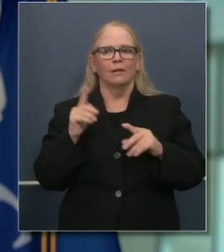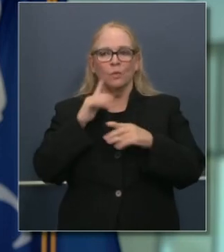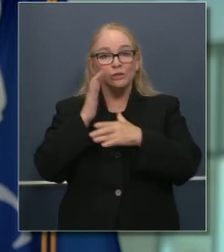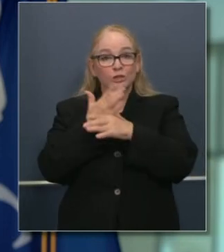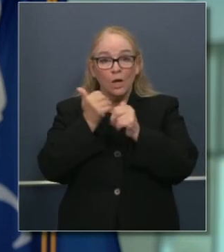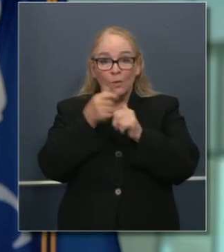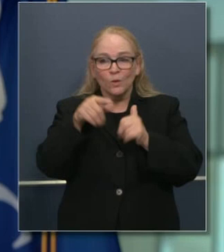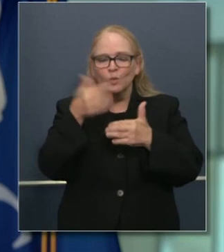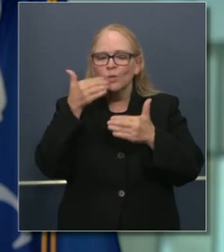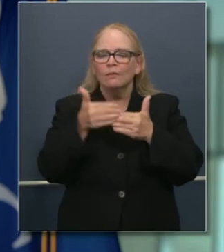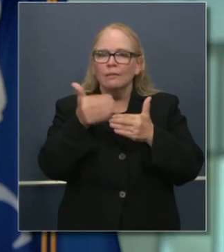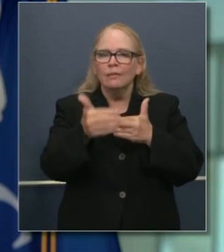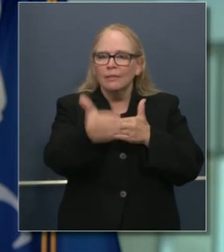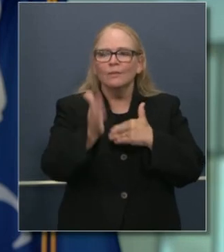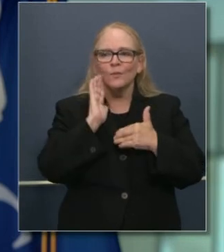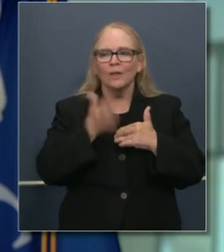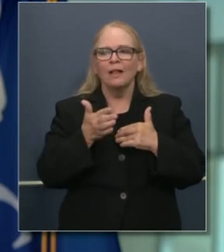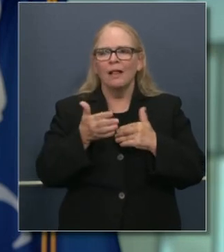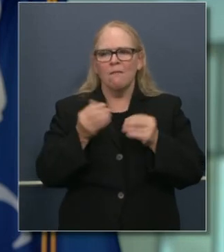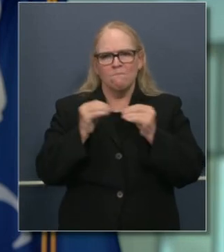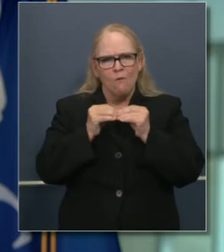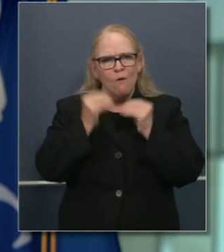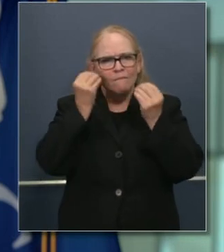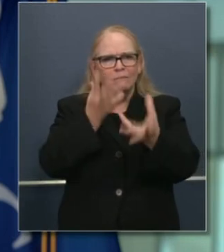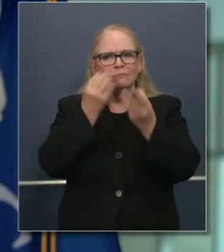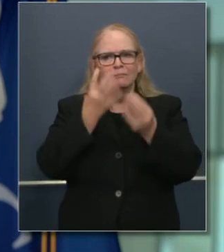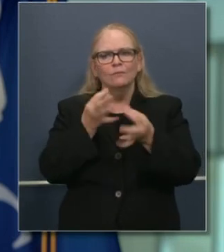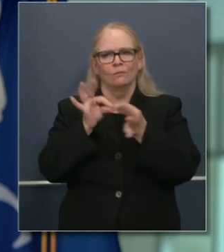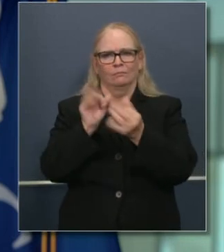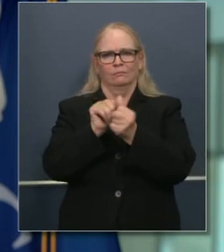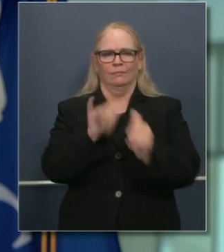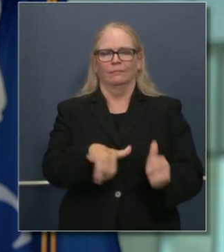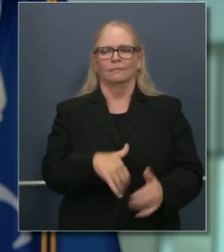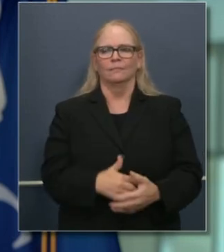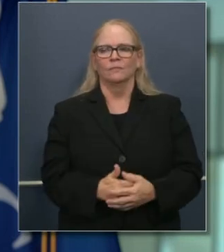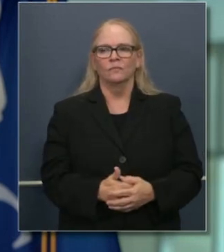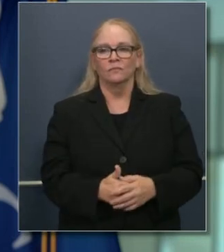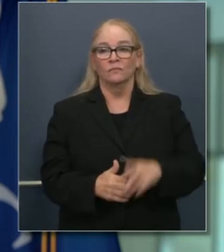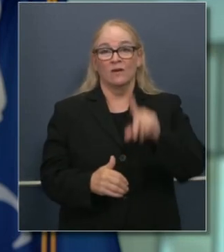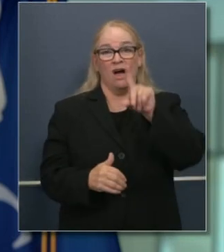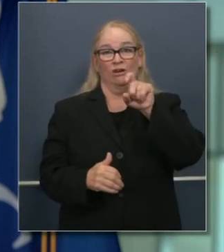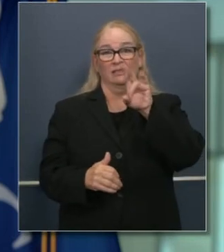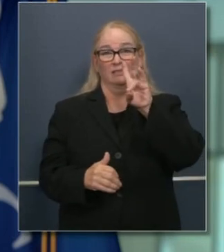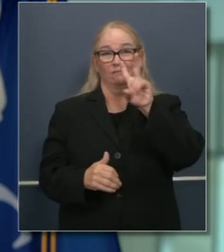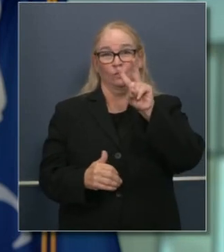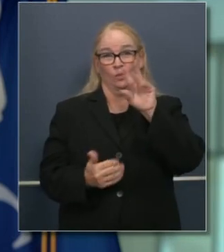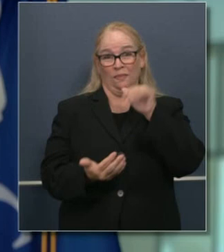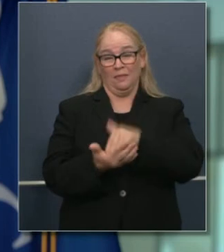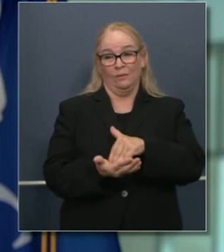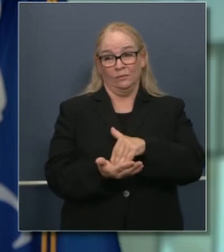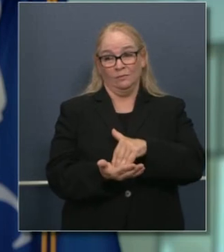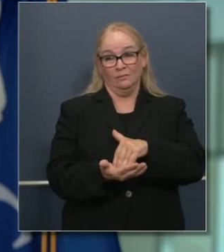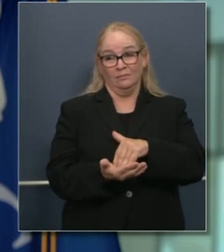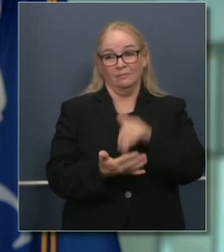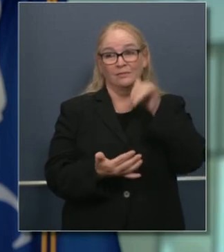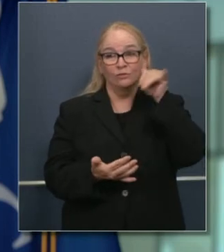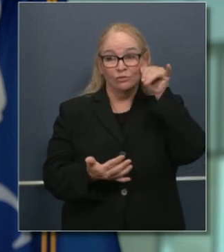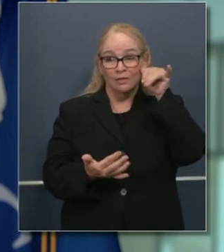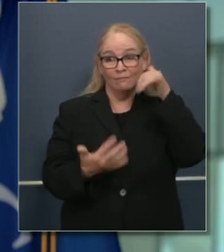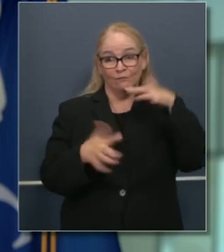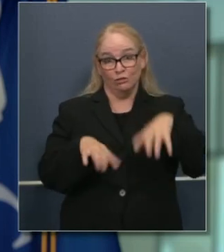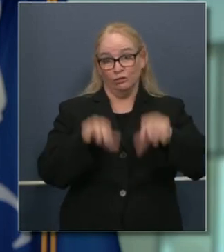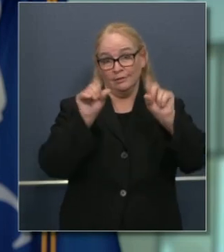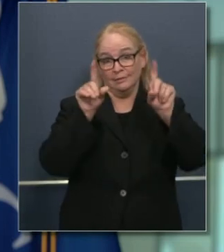protocolos en pruebas para mejorar nuestro desempeño. Y no solo es el número de pruebas, 172 mil que reportamos hoy,